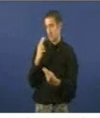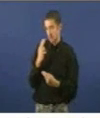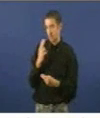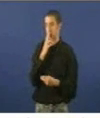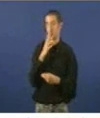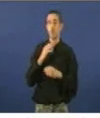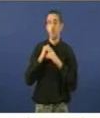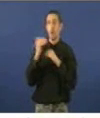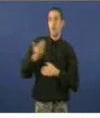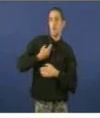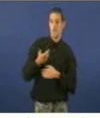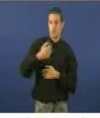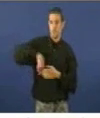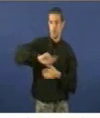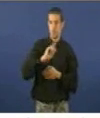desta sesión.